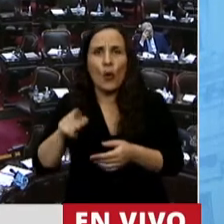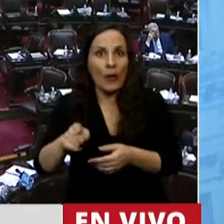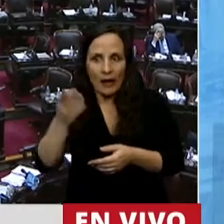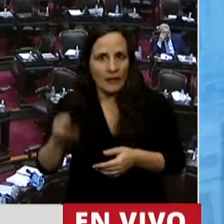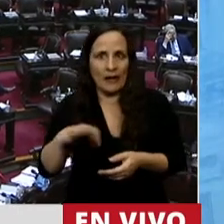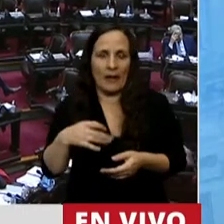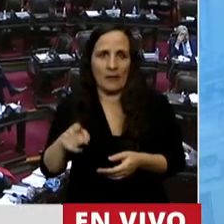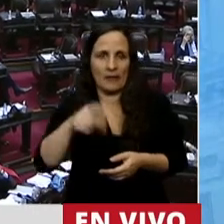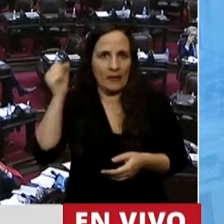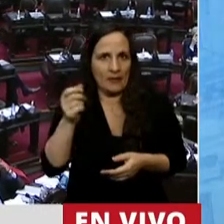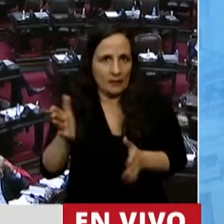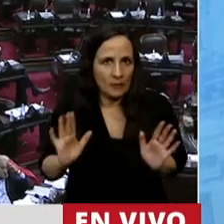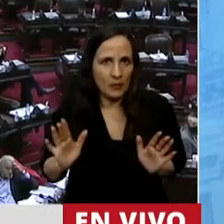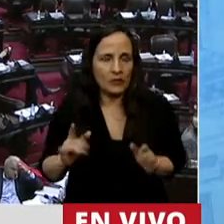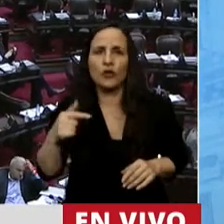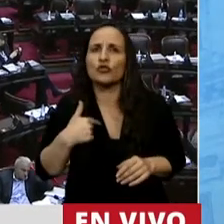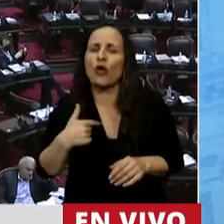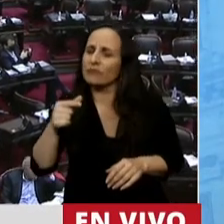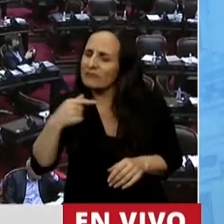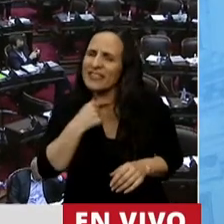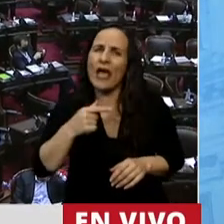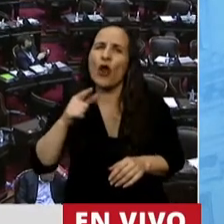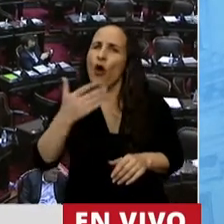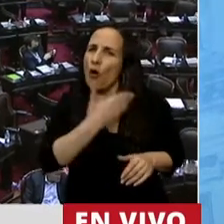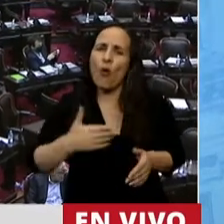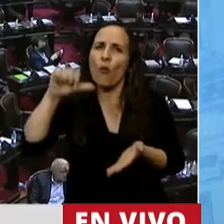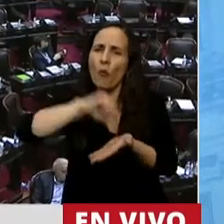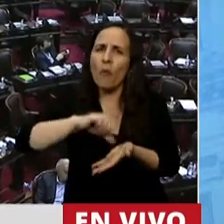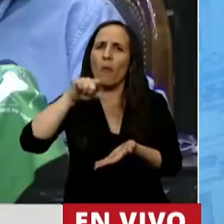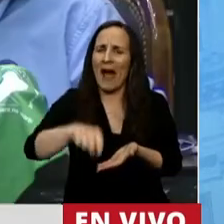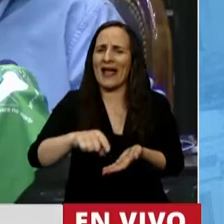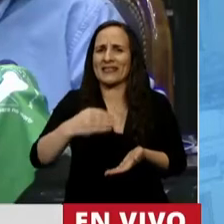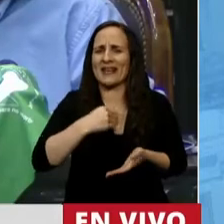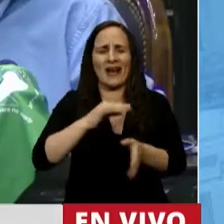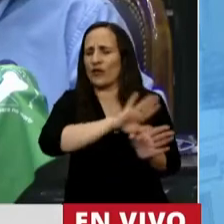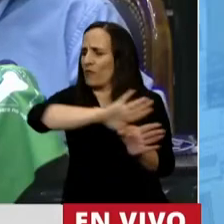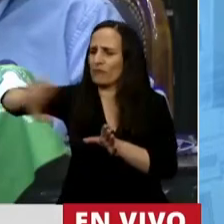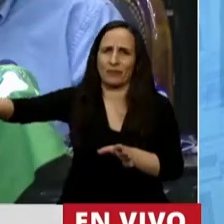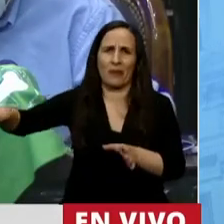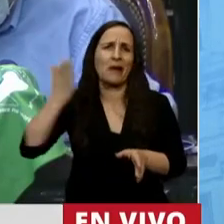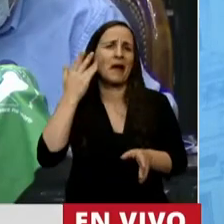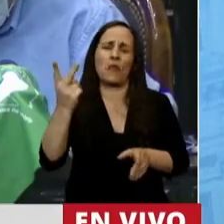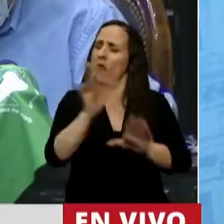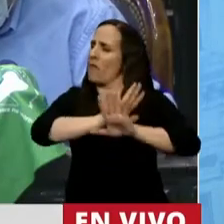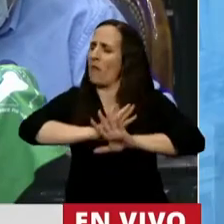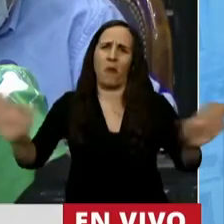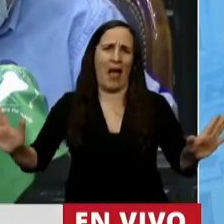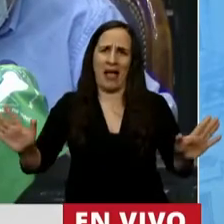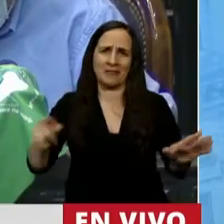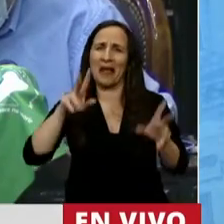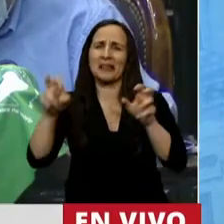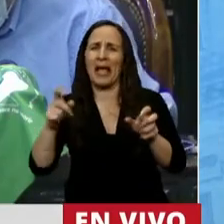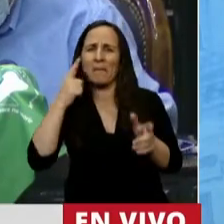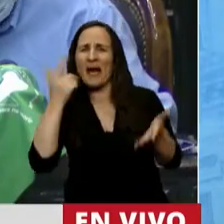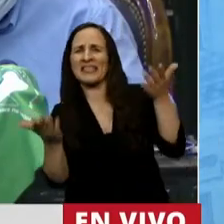También voto por un Estado laico, que claramente debe correr el velo de la hipocresía con que se analizan estos